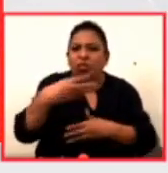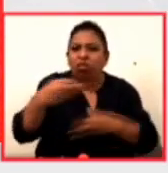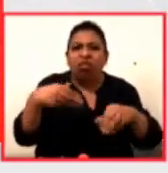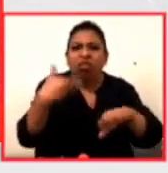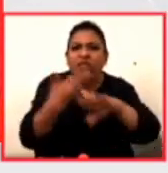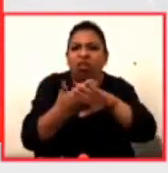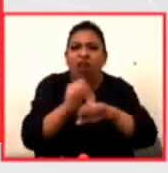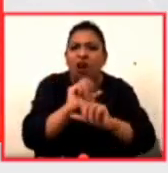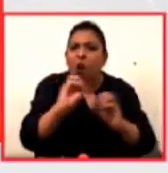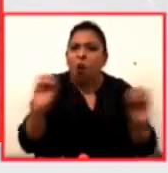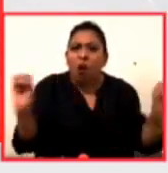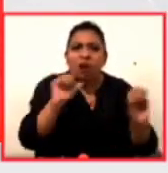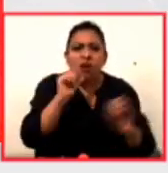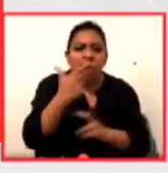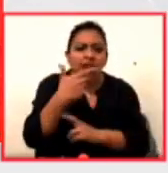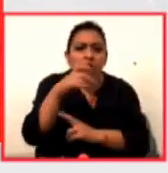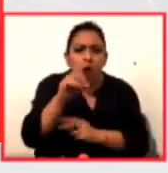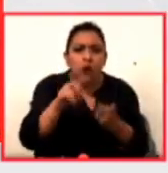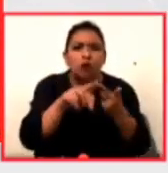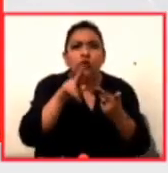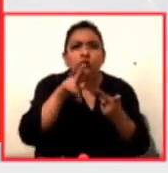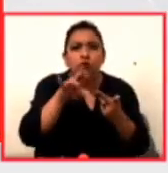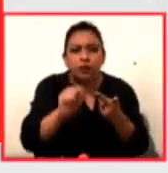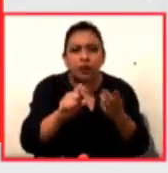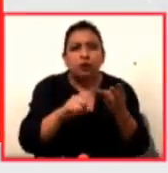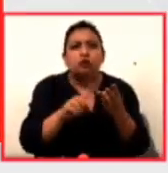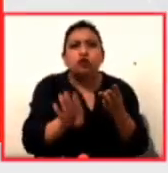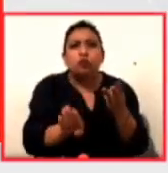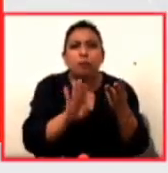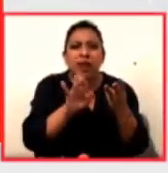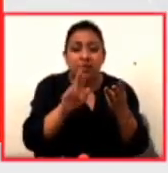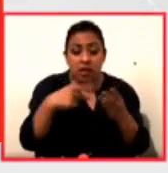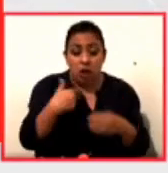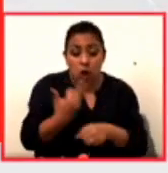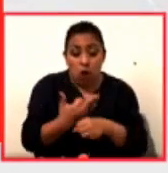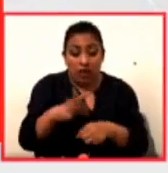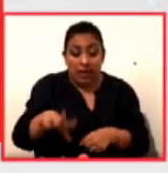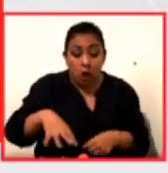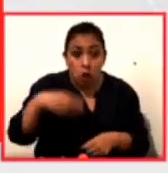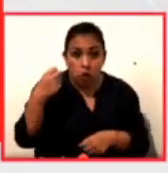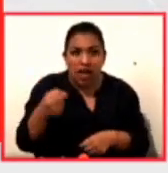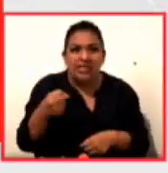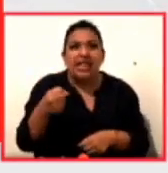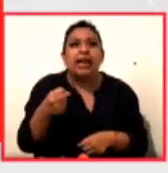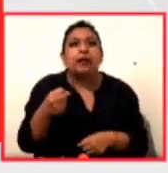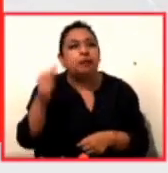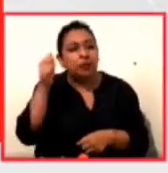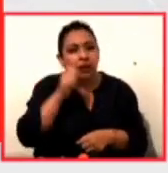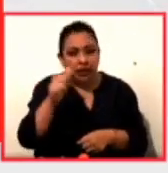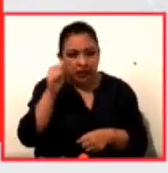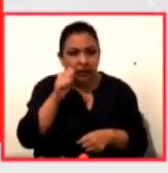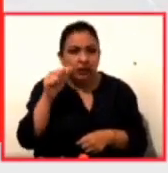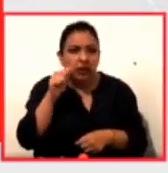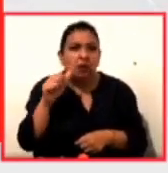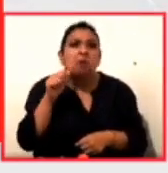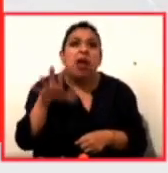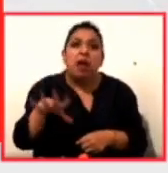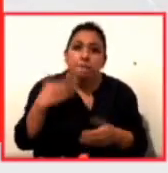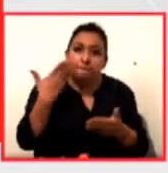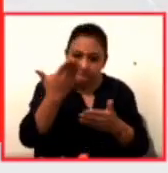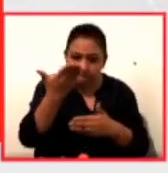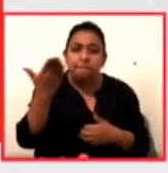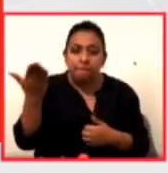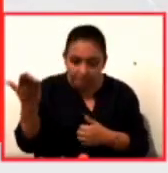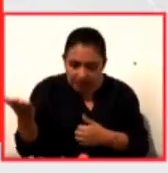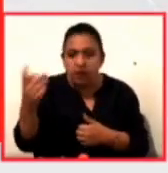como hongos virus o bacterias ahorita la lucha y que es la que siempre ha sido es pues exigir a las autoridades